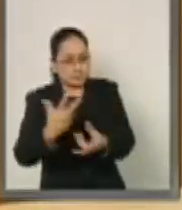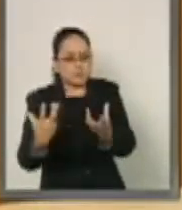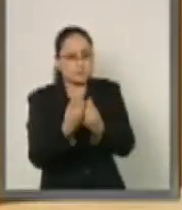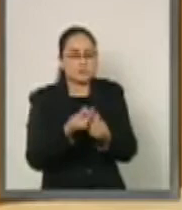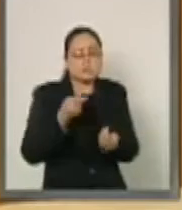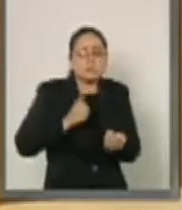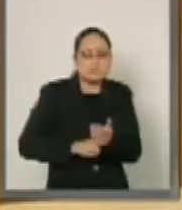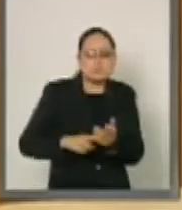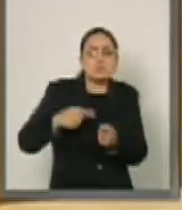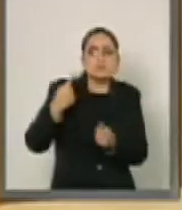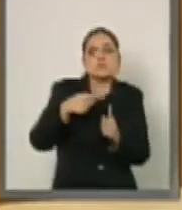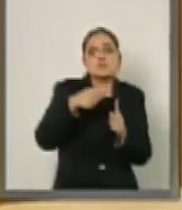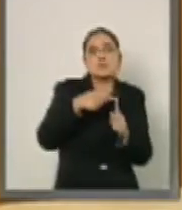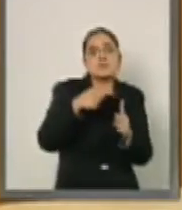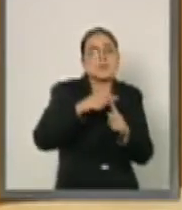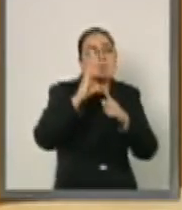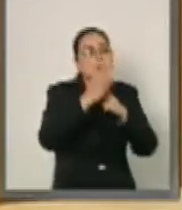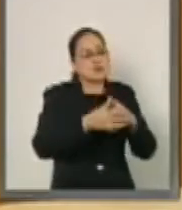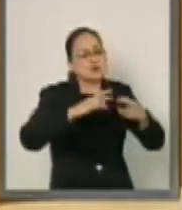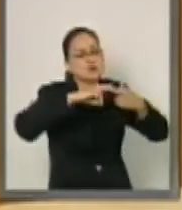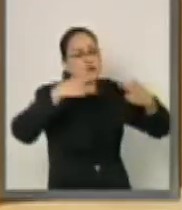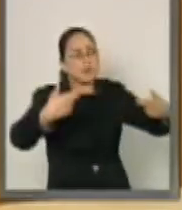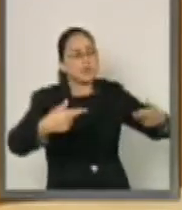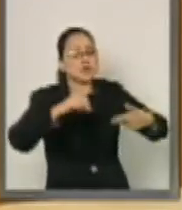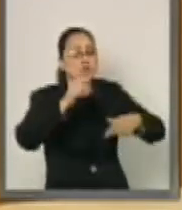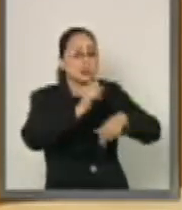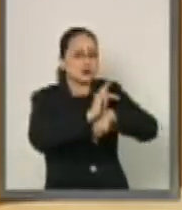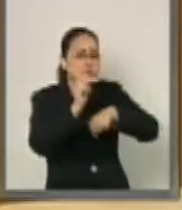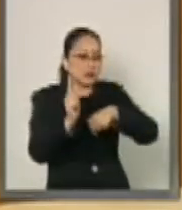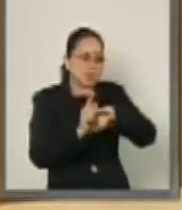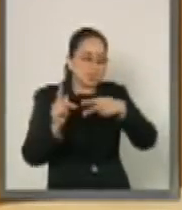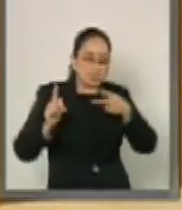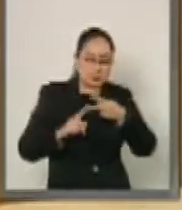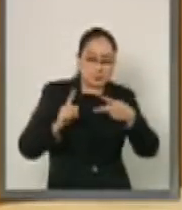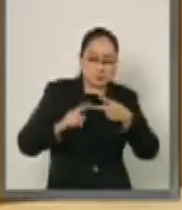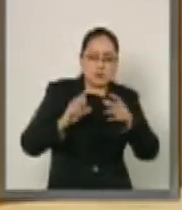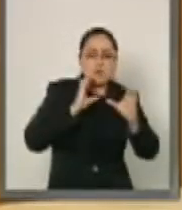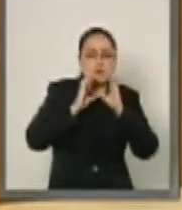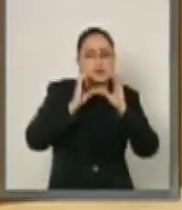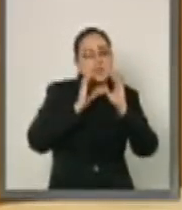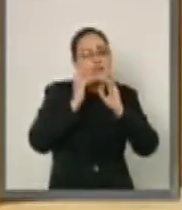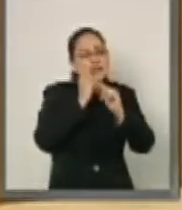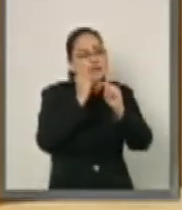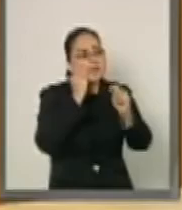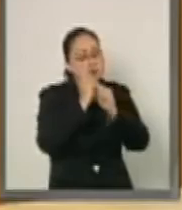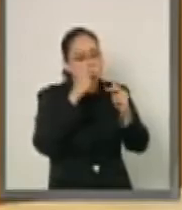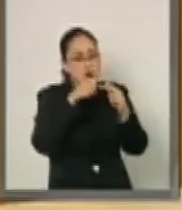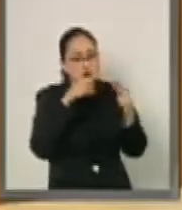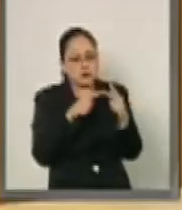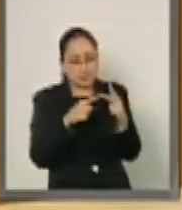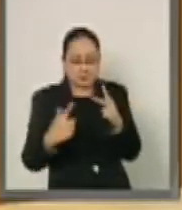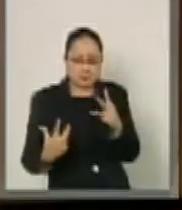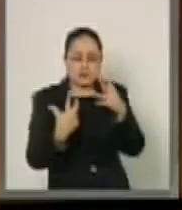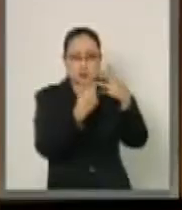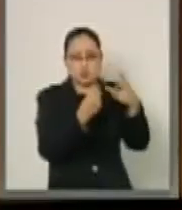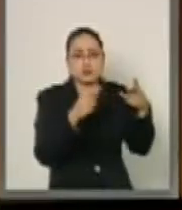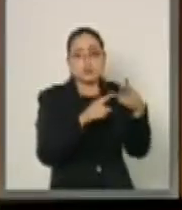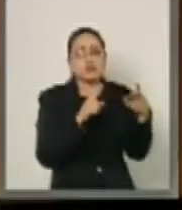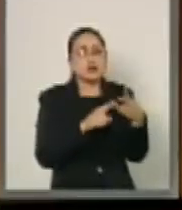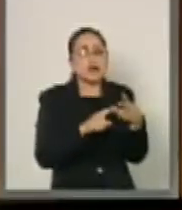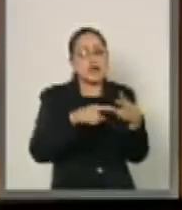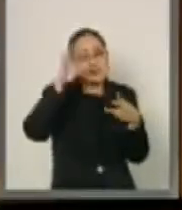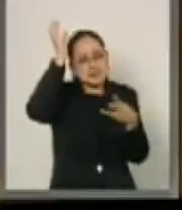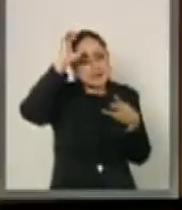se hizo con la Comisión de Relaciones Exteriores, con la de Comunicaciones y Transportes, con